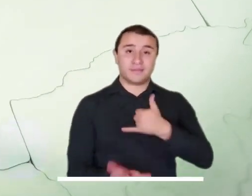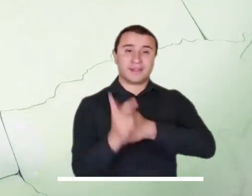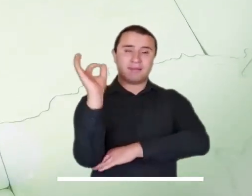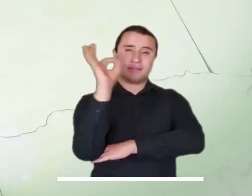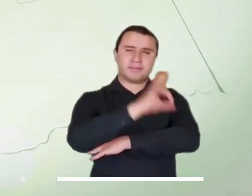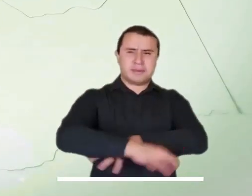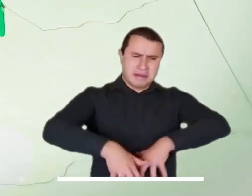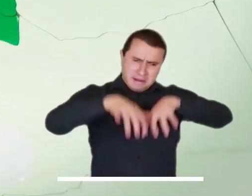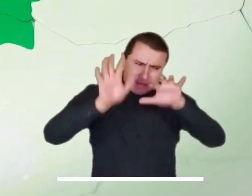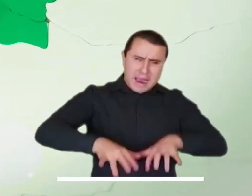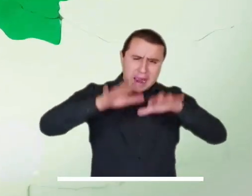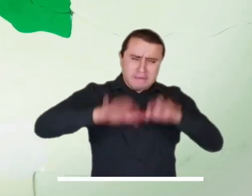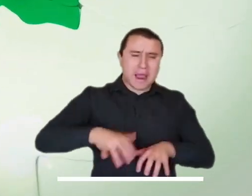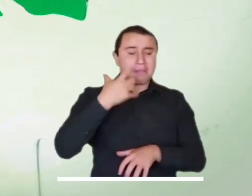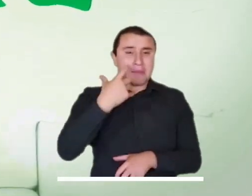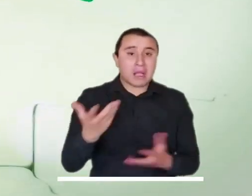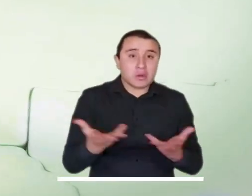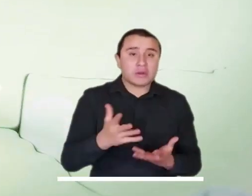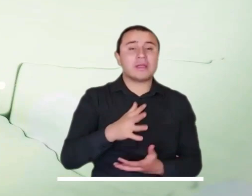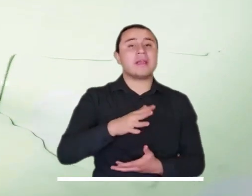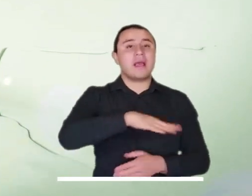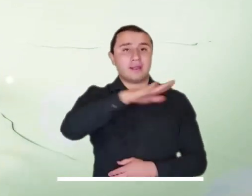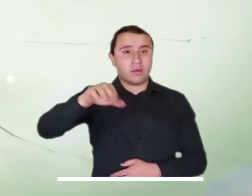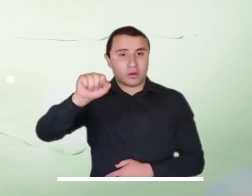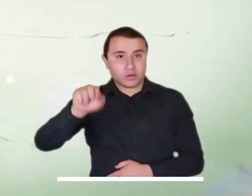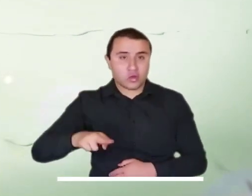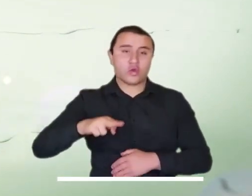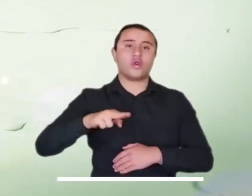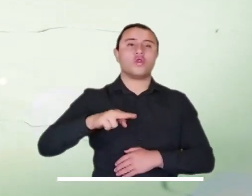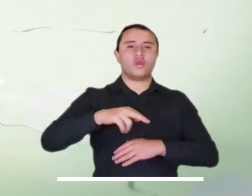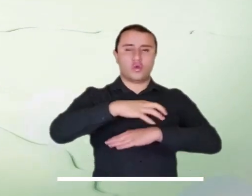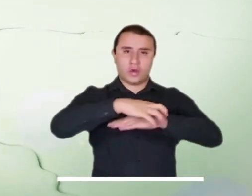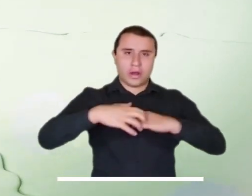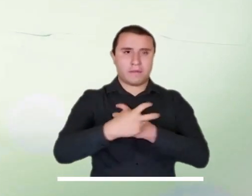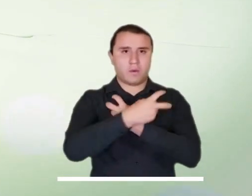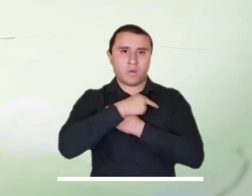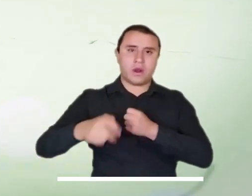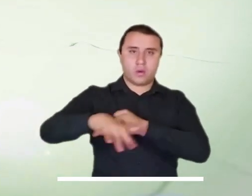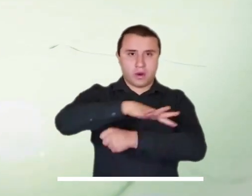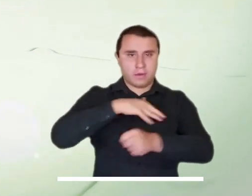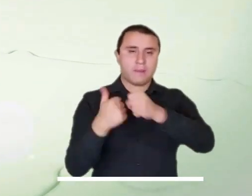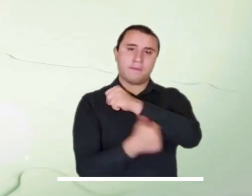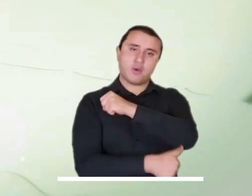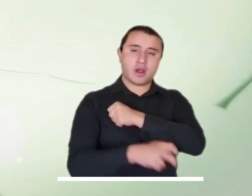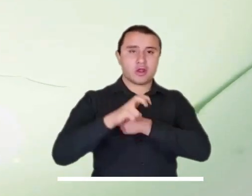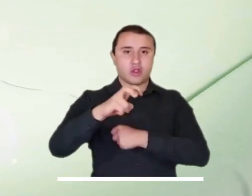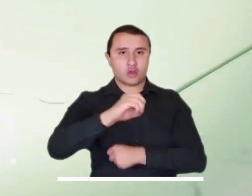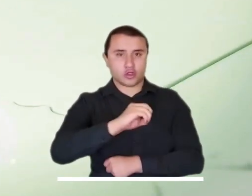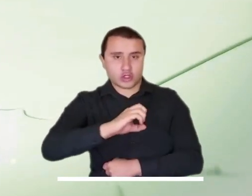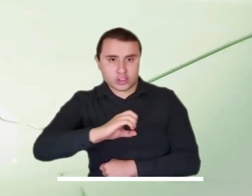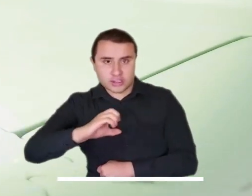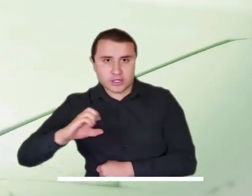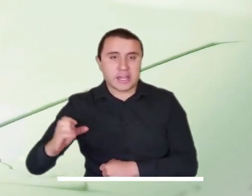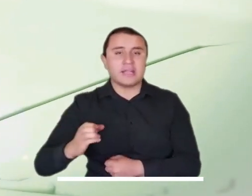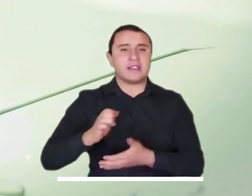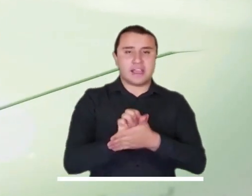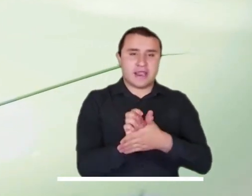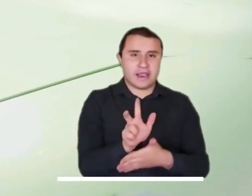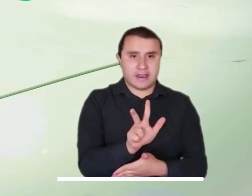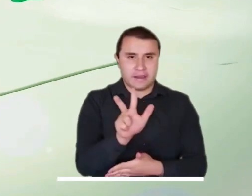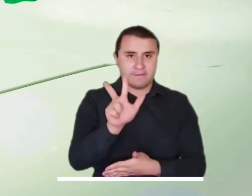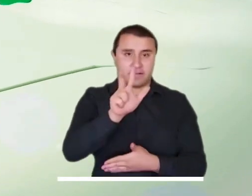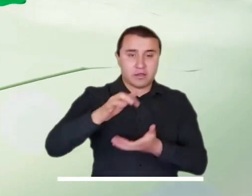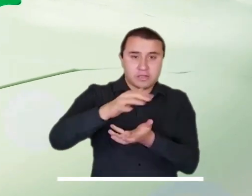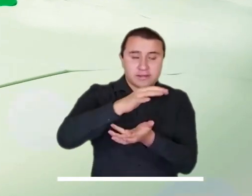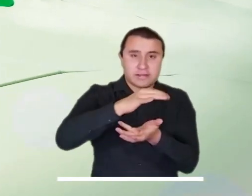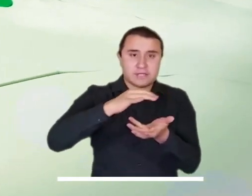Tarde lluviosa le espera a la región andina, especialmente en el sur de Antioquia, así como en Tolima, Huila, Cundinamarca, Noroccidente de Boyacá,